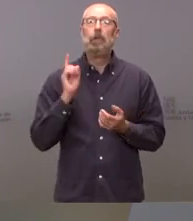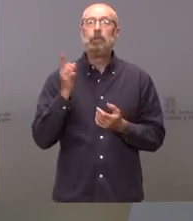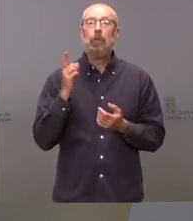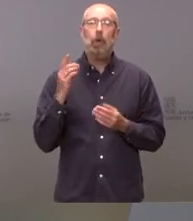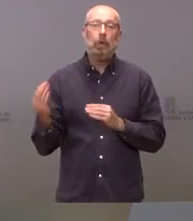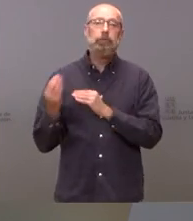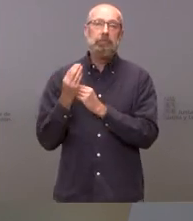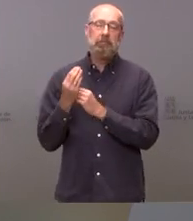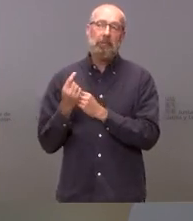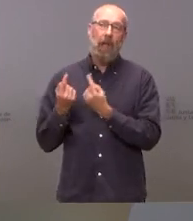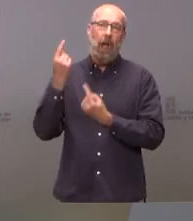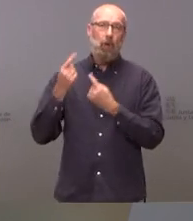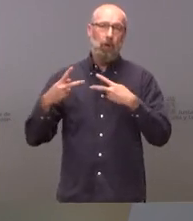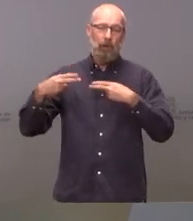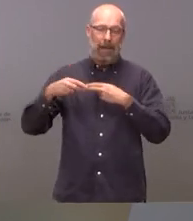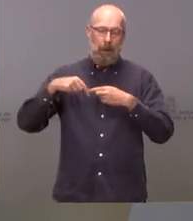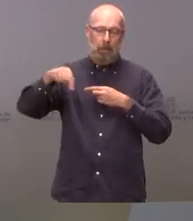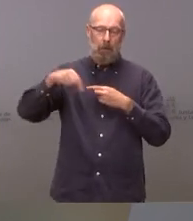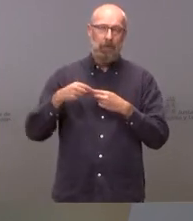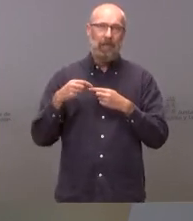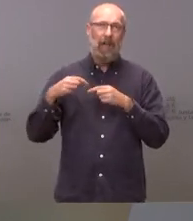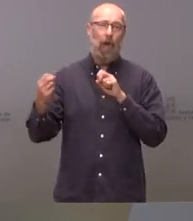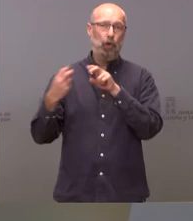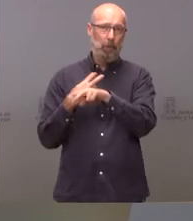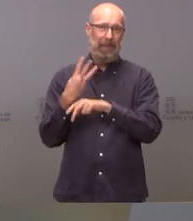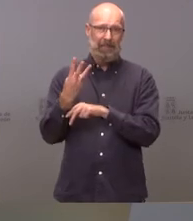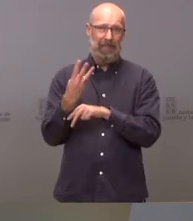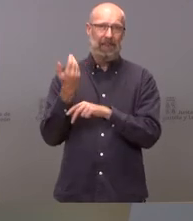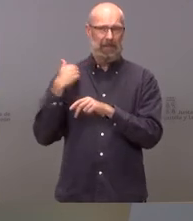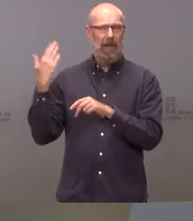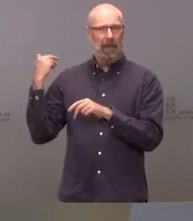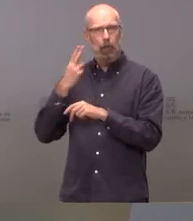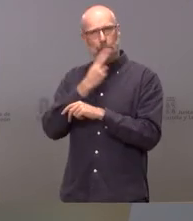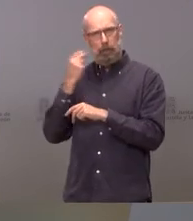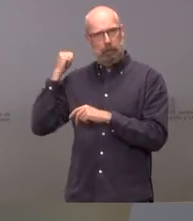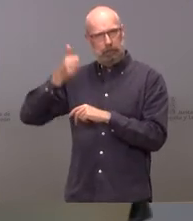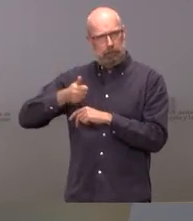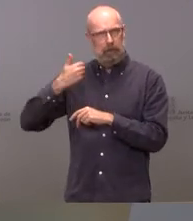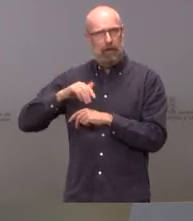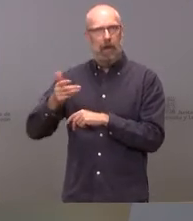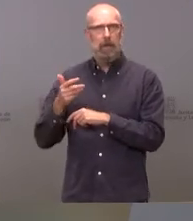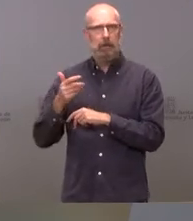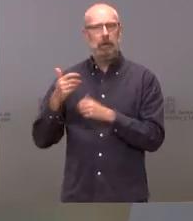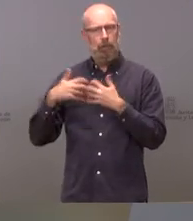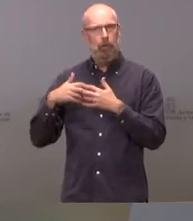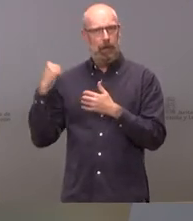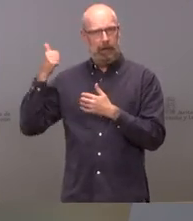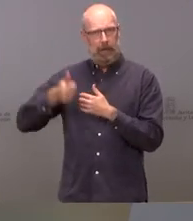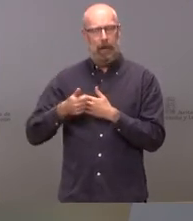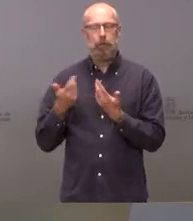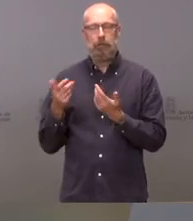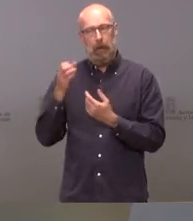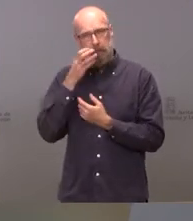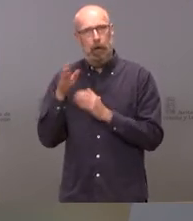unos tramos de tres autovías que venían en compromisos plurianuales y por tanto con una marcha desde hace varios años que está bien que